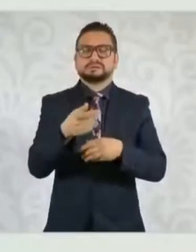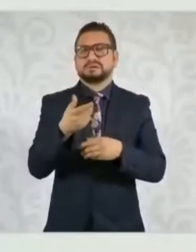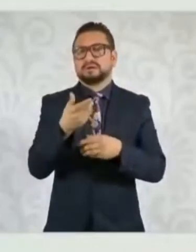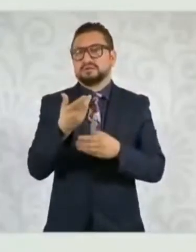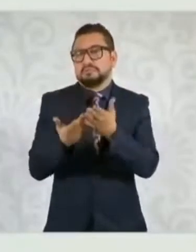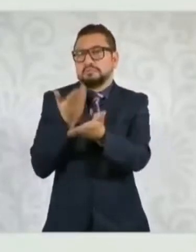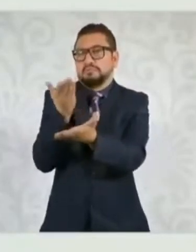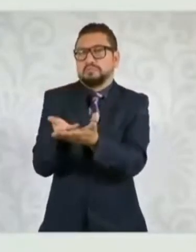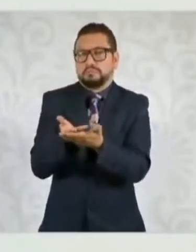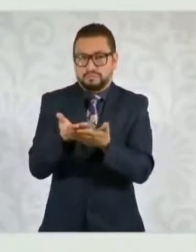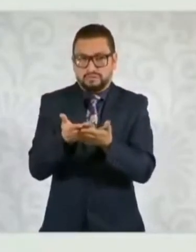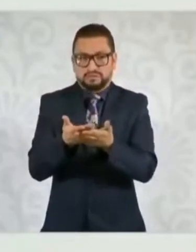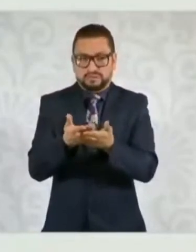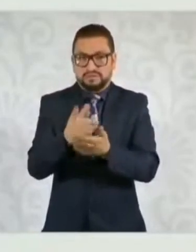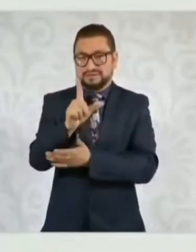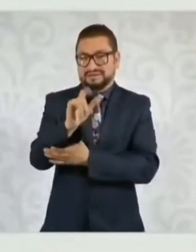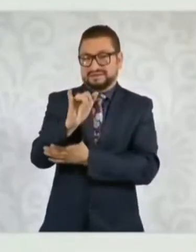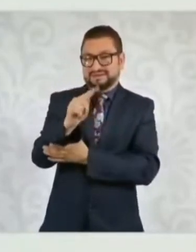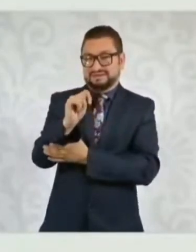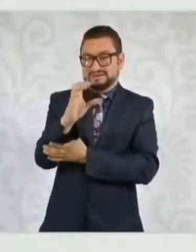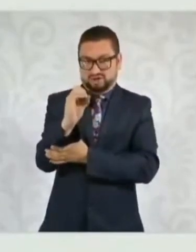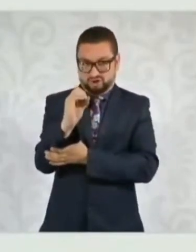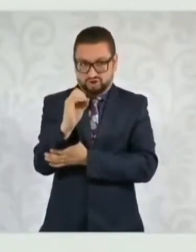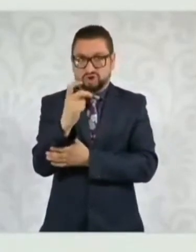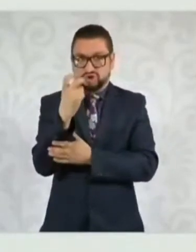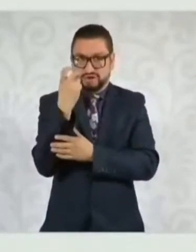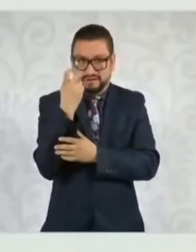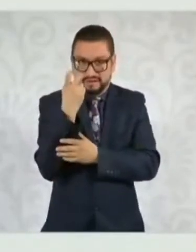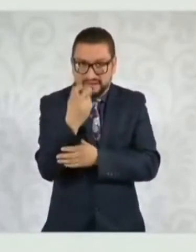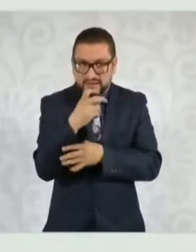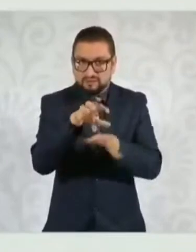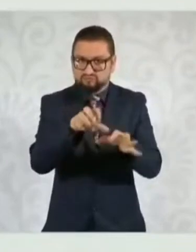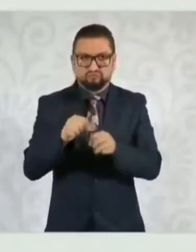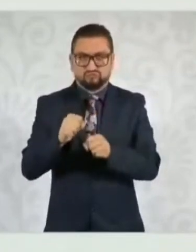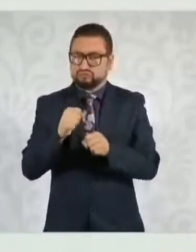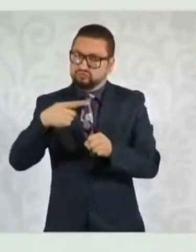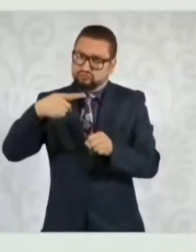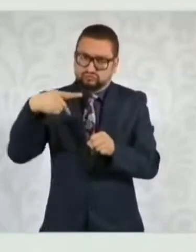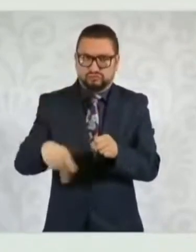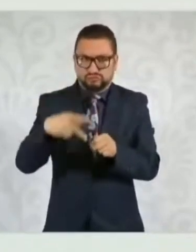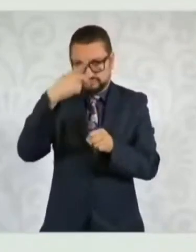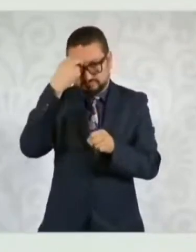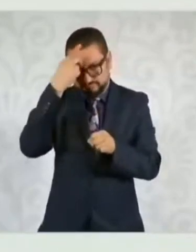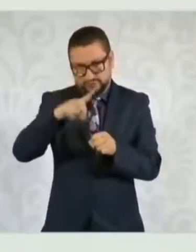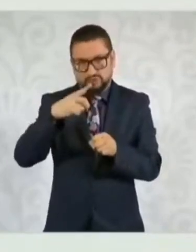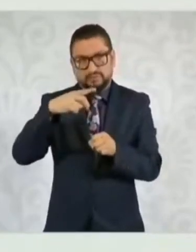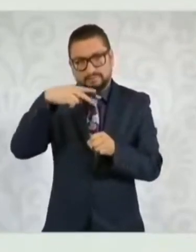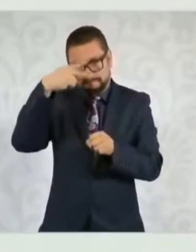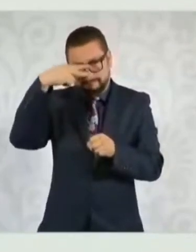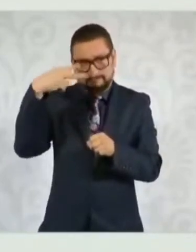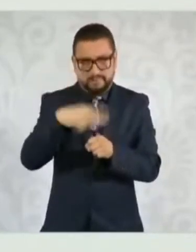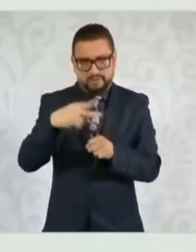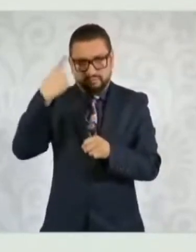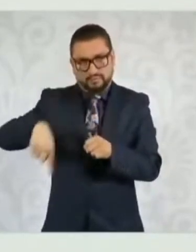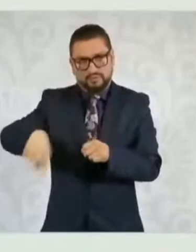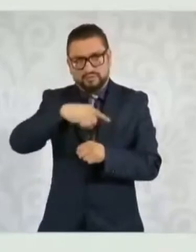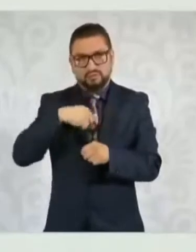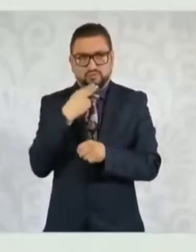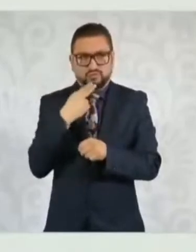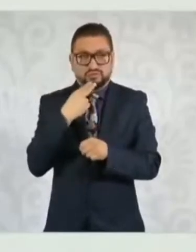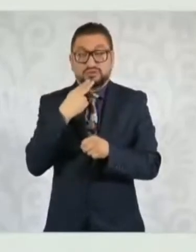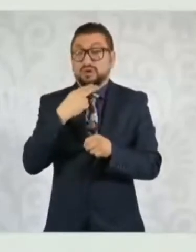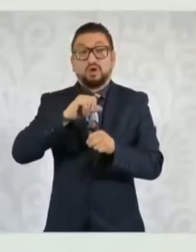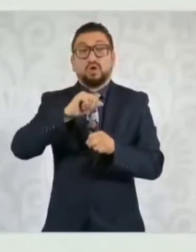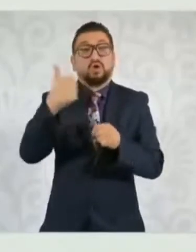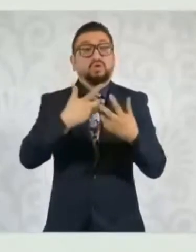se reserve el litio, como se ha manifestado por el Estado mexicano, para la explotación en el Estado mexicano, es decir, no se otorgarán